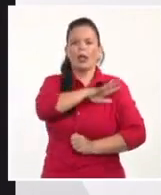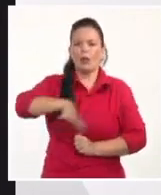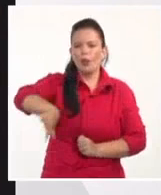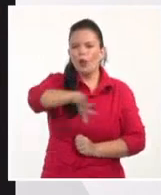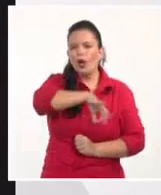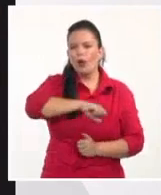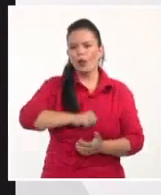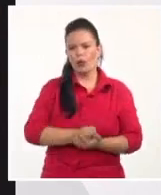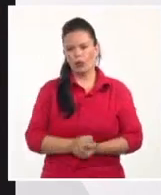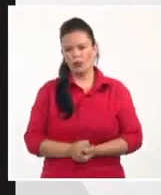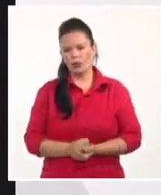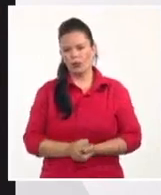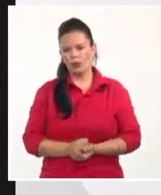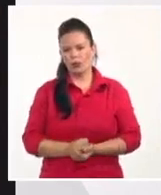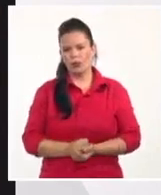decide. Entonces, bueno, yo creo que eso es importante.